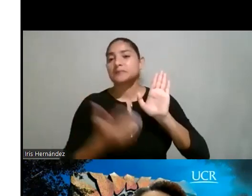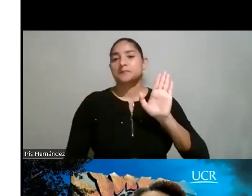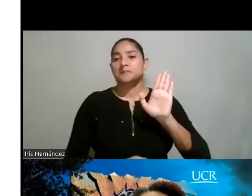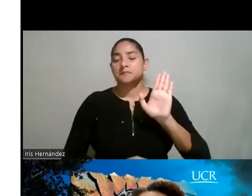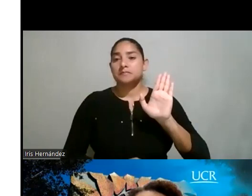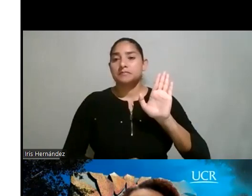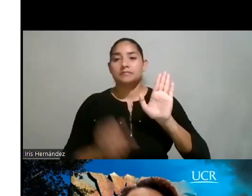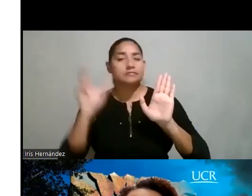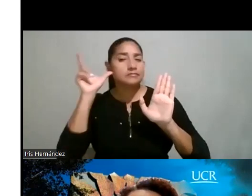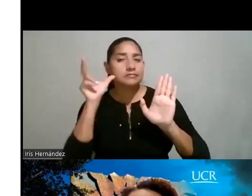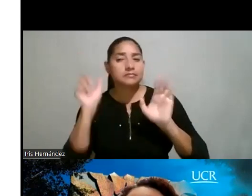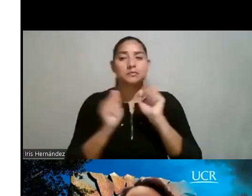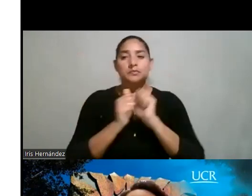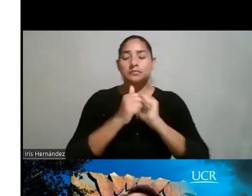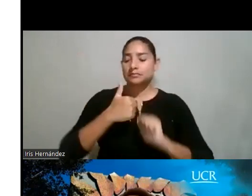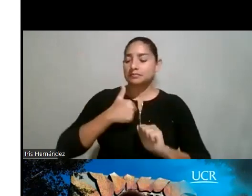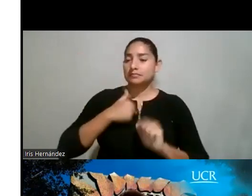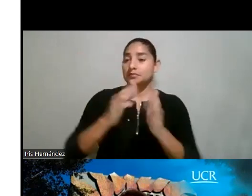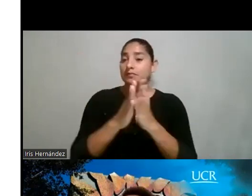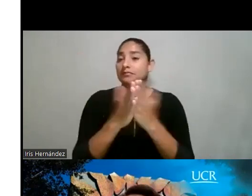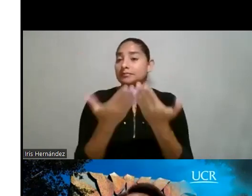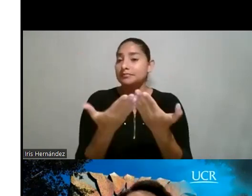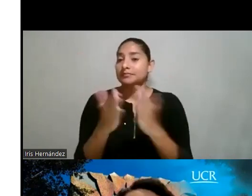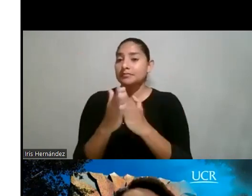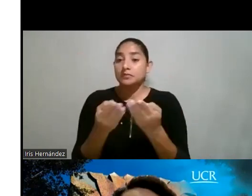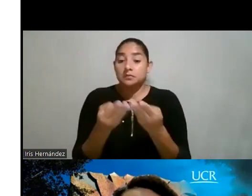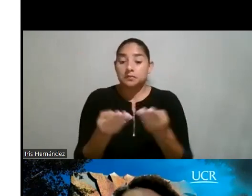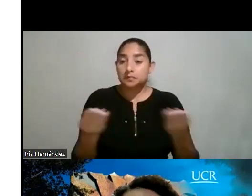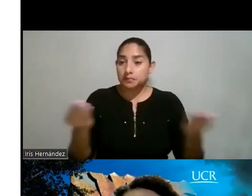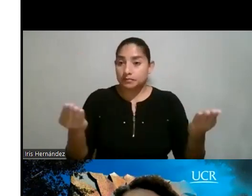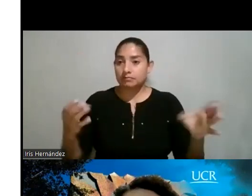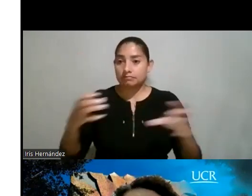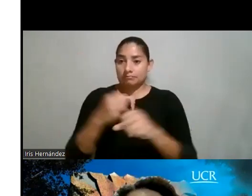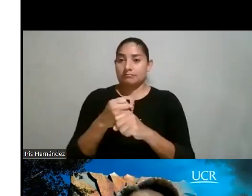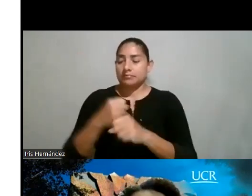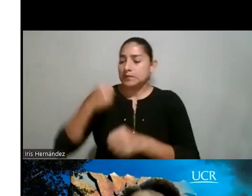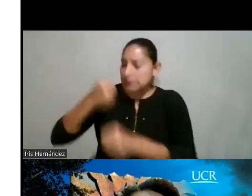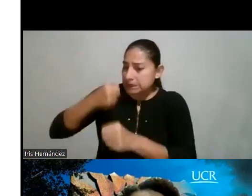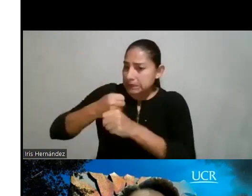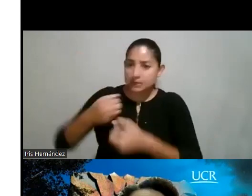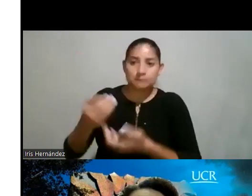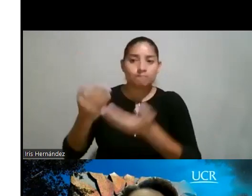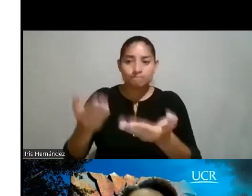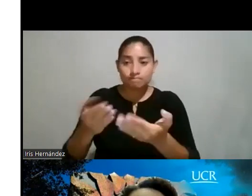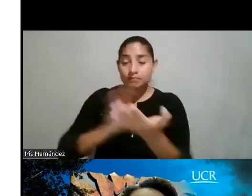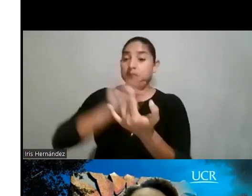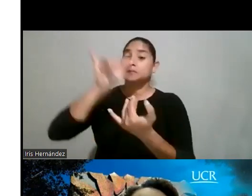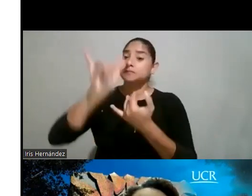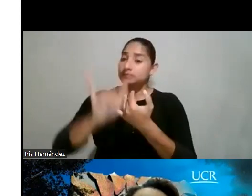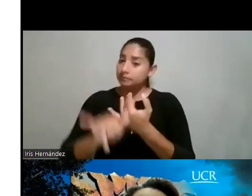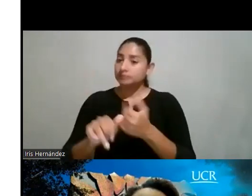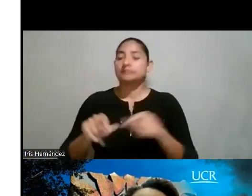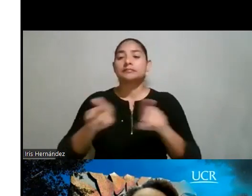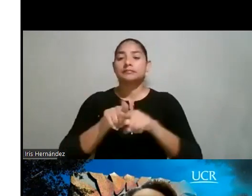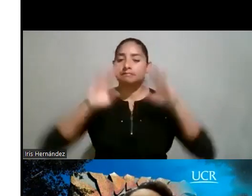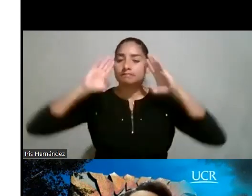escucha conmigo, es el nombre de uno de los libros, que es uno de los materiales que ha resultado de acá, de este proyecto, y está,